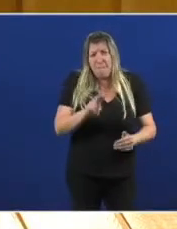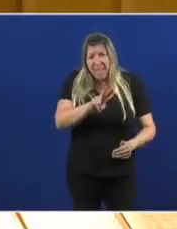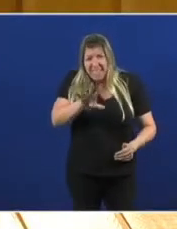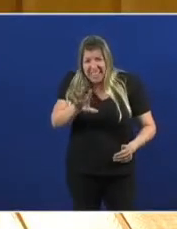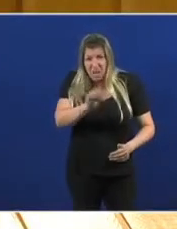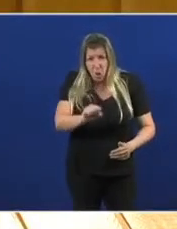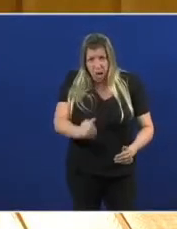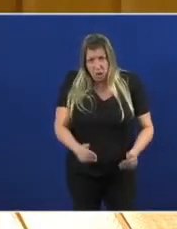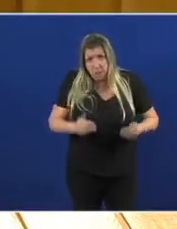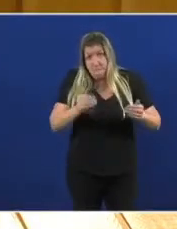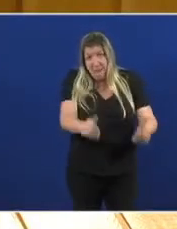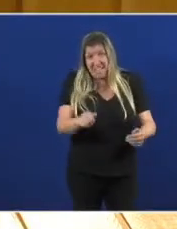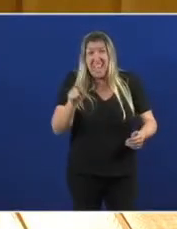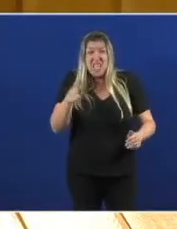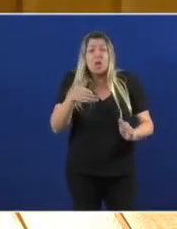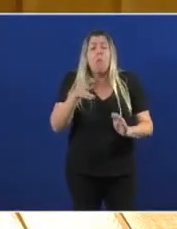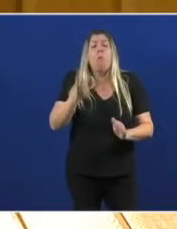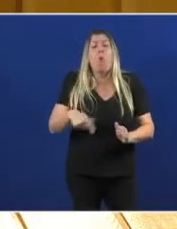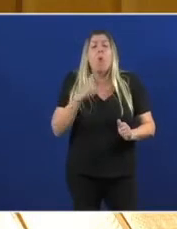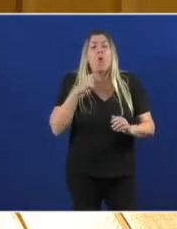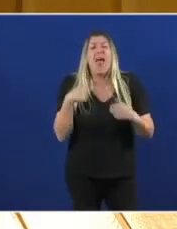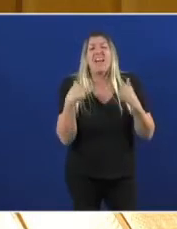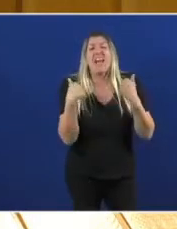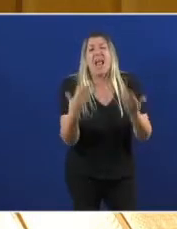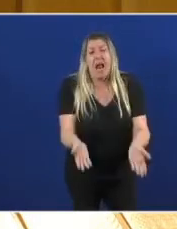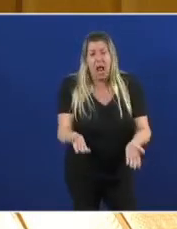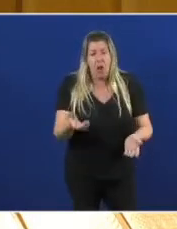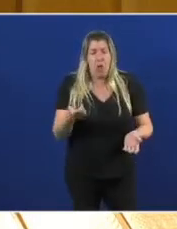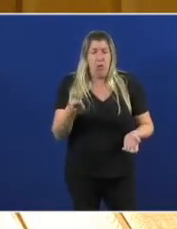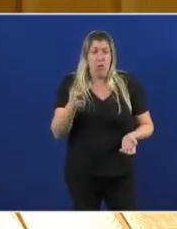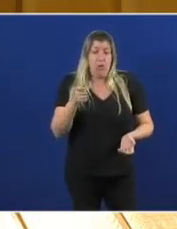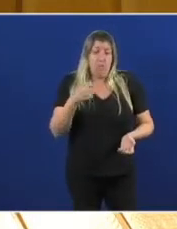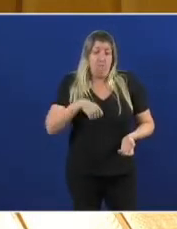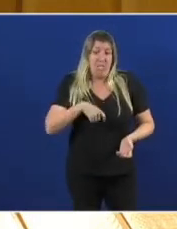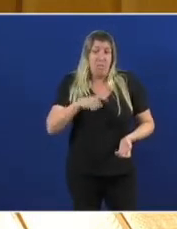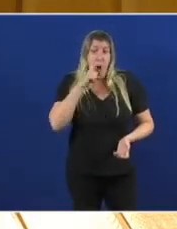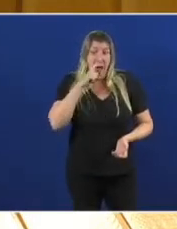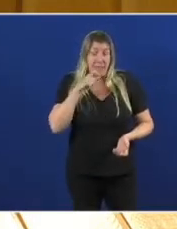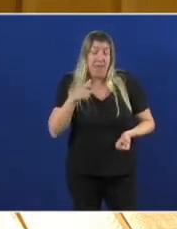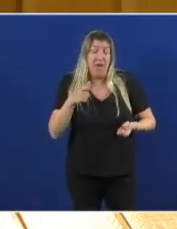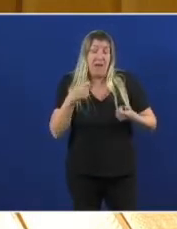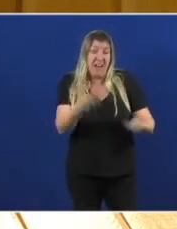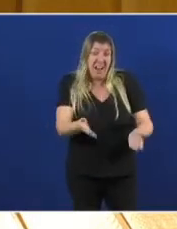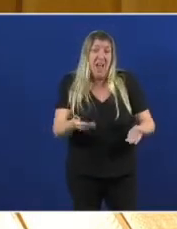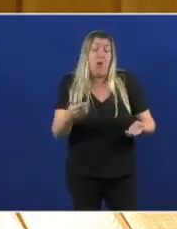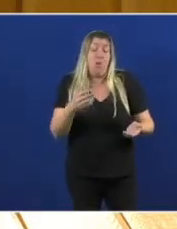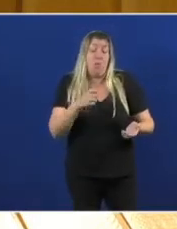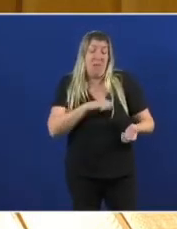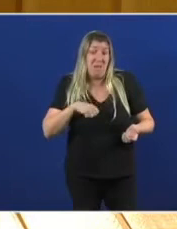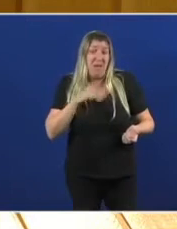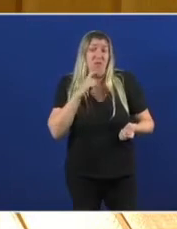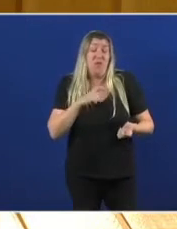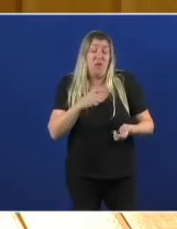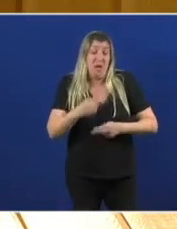agasallo Do señor Aznar A que tamén lle debemos A privatización da AP9 Mentre vos tede era O